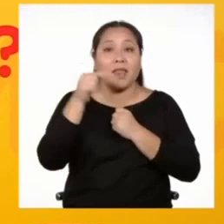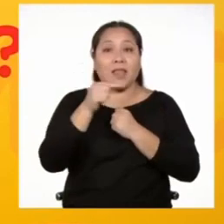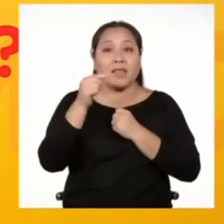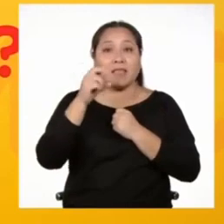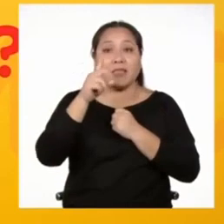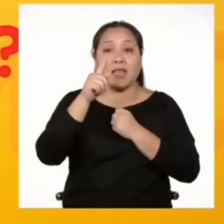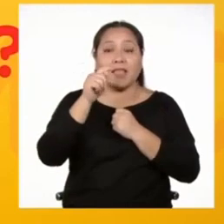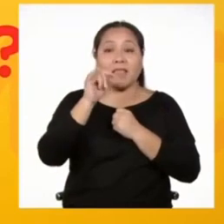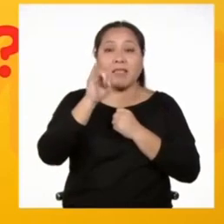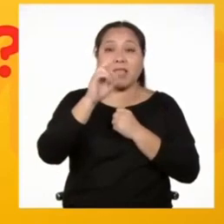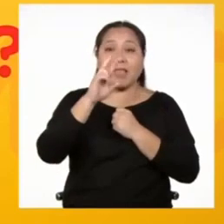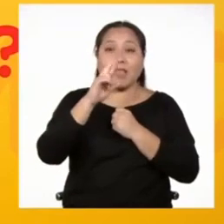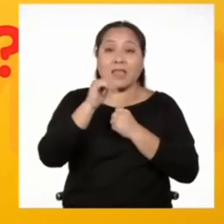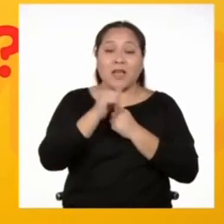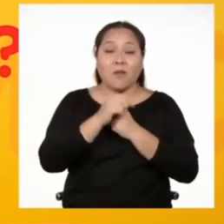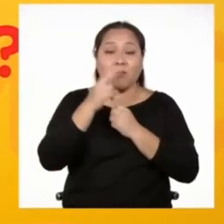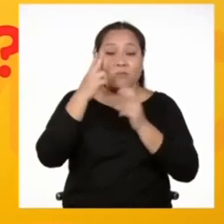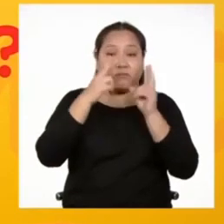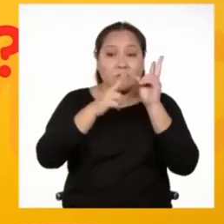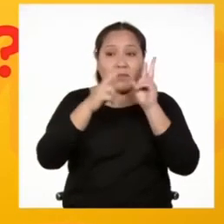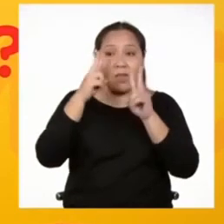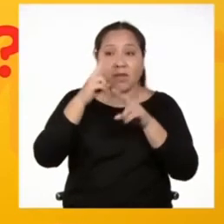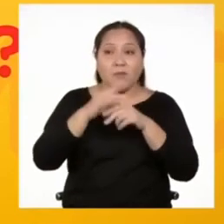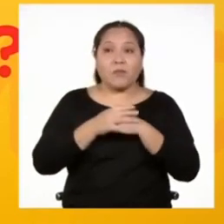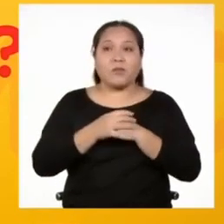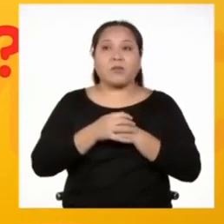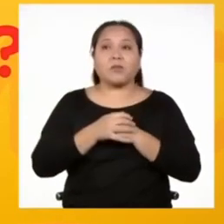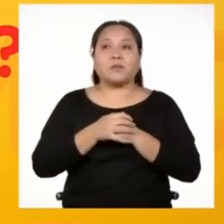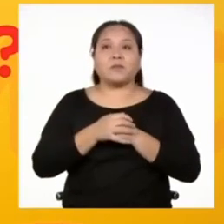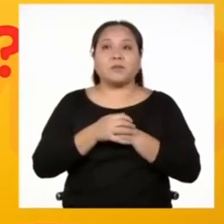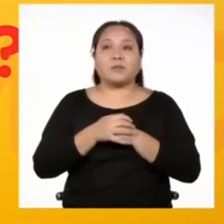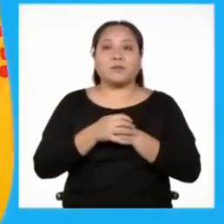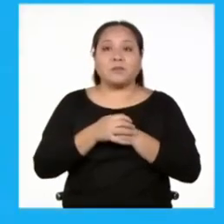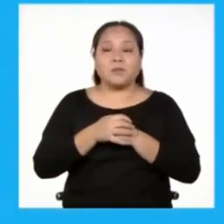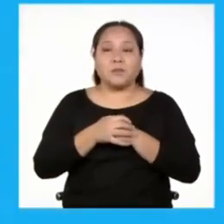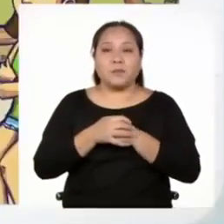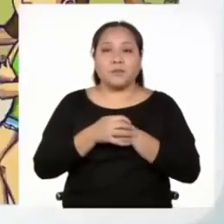cómica podemos observar lo siguiente.